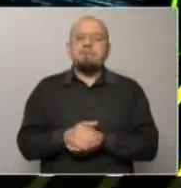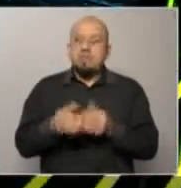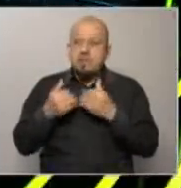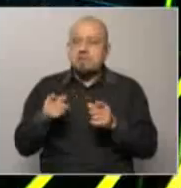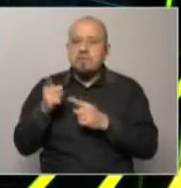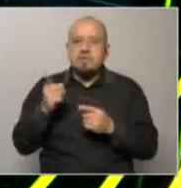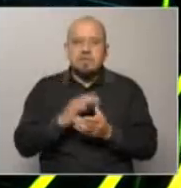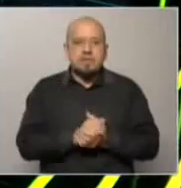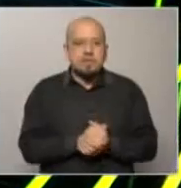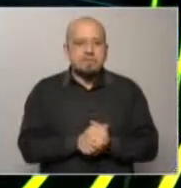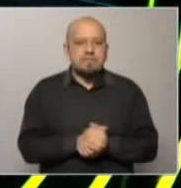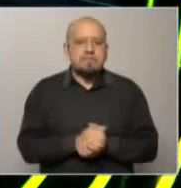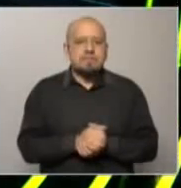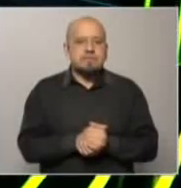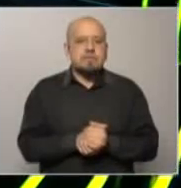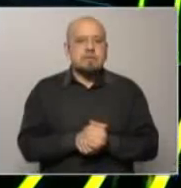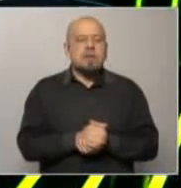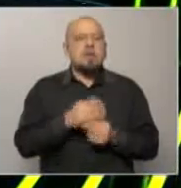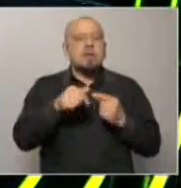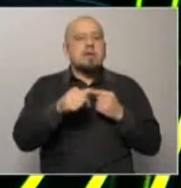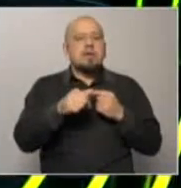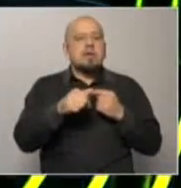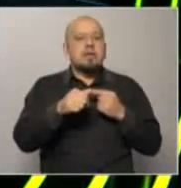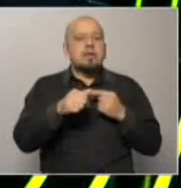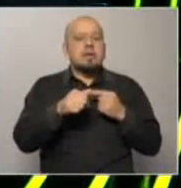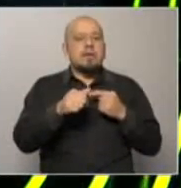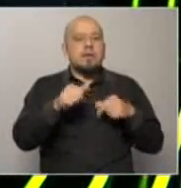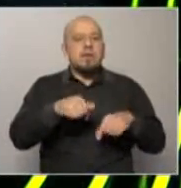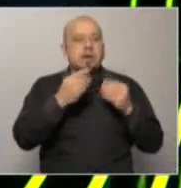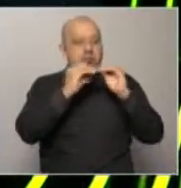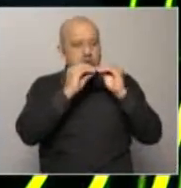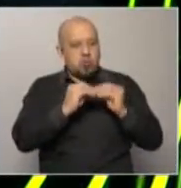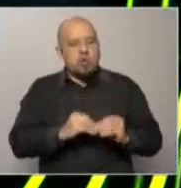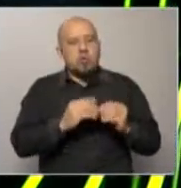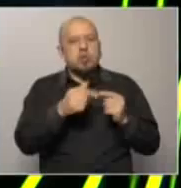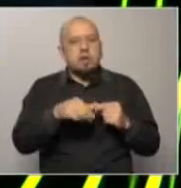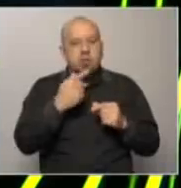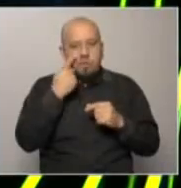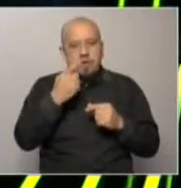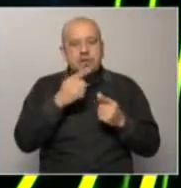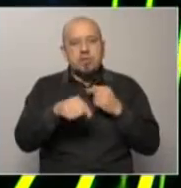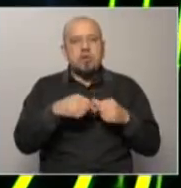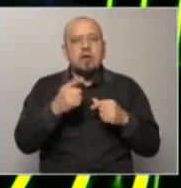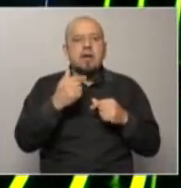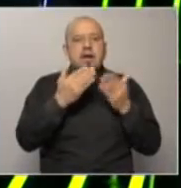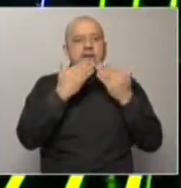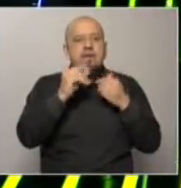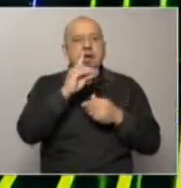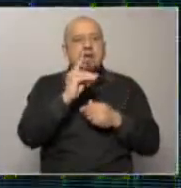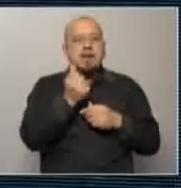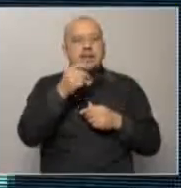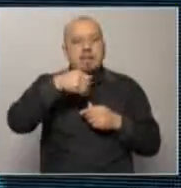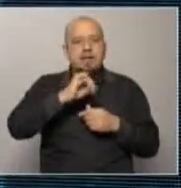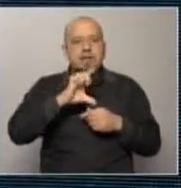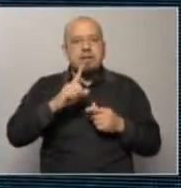Cómo no, profe. Recién estábamos, recién recién llegó el presupuesto, estuvimos bichando ahora mientras hablaba Chacchetti. Creo que